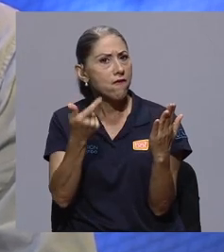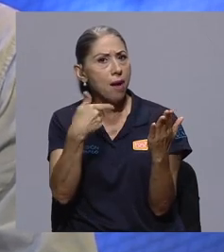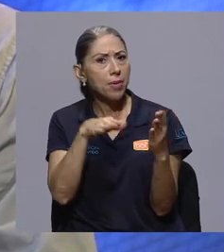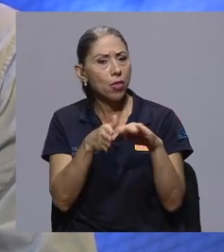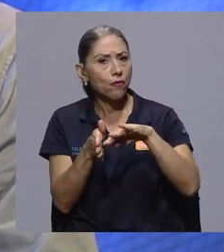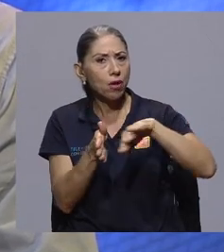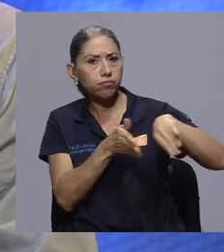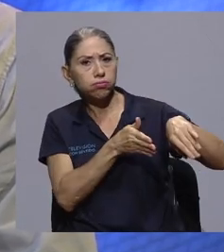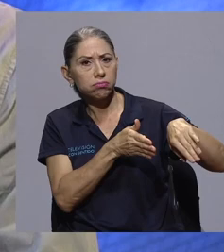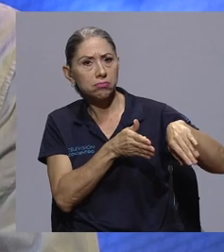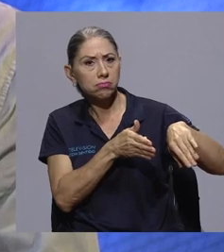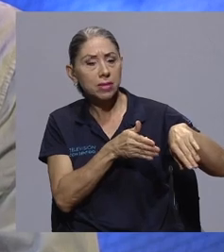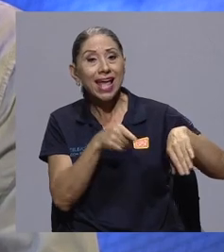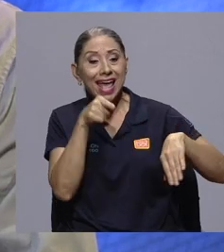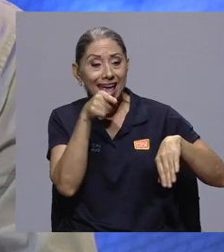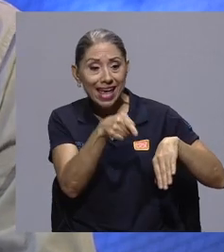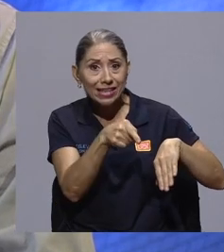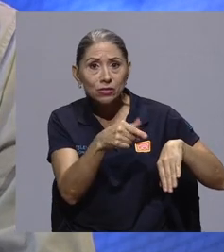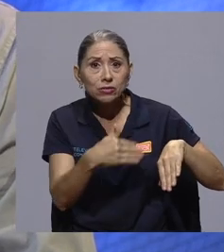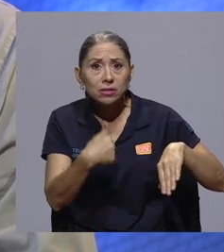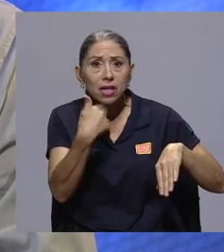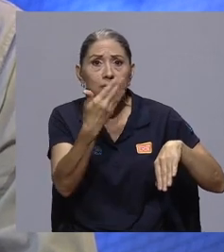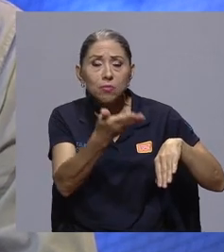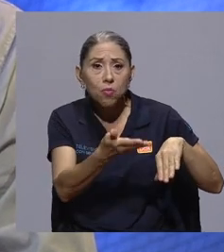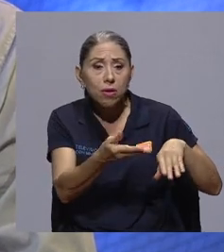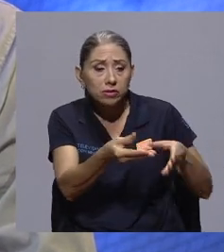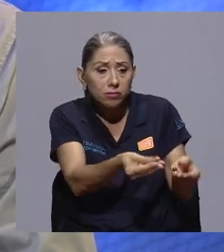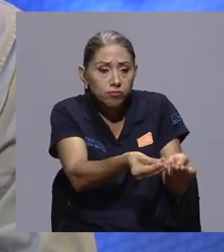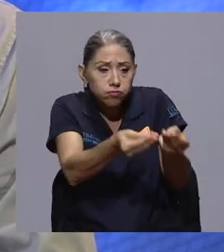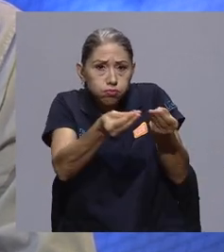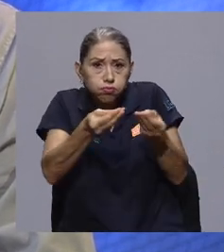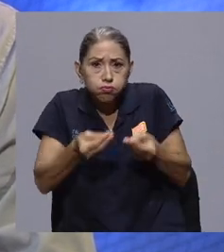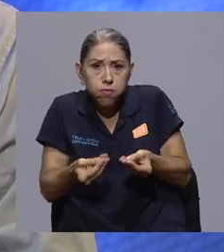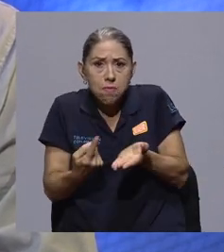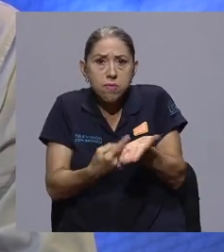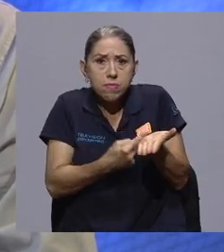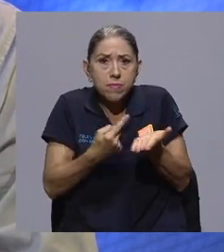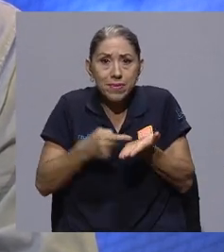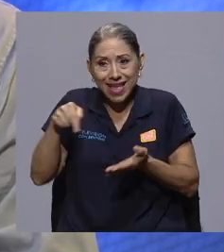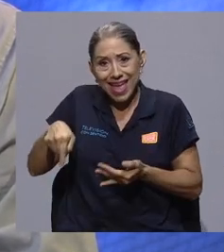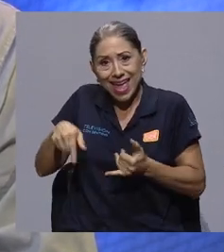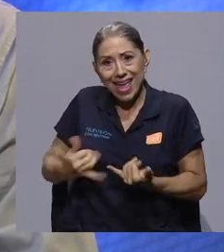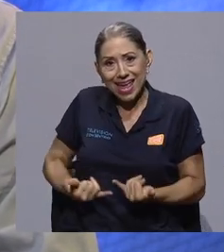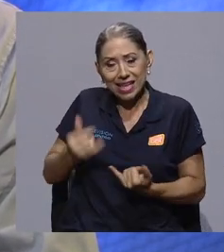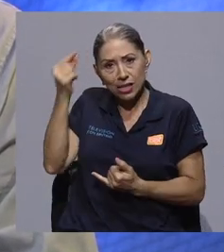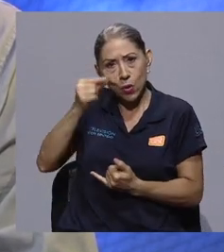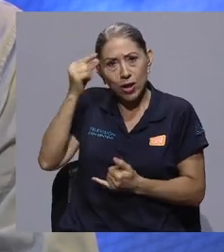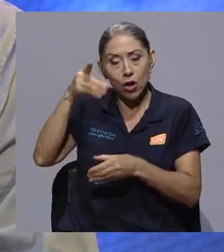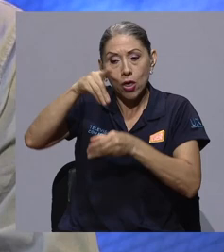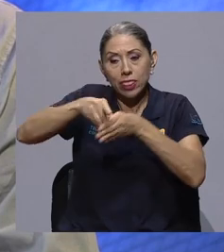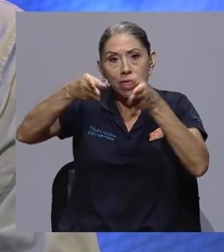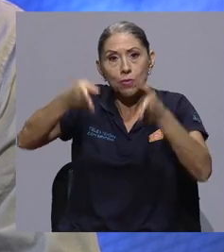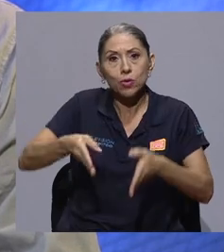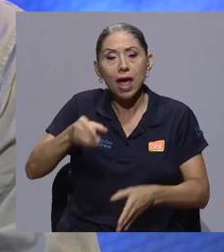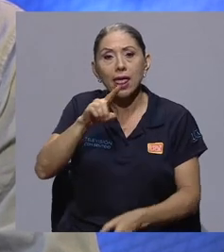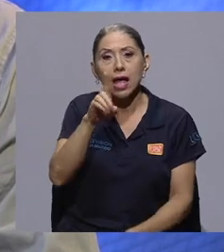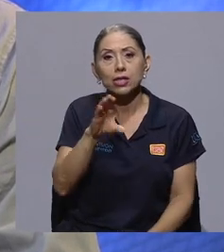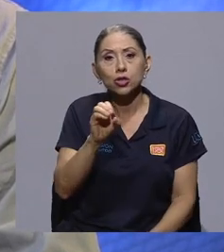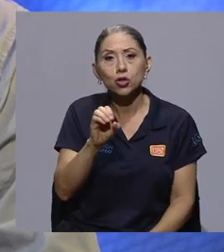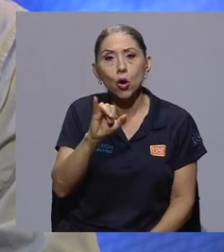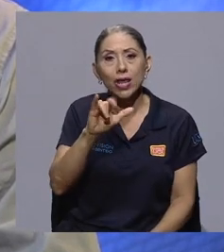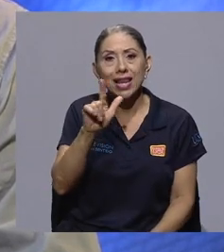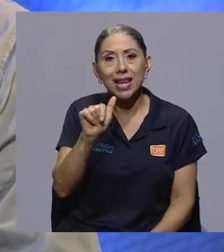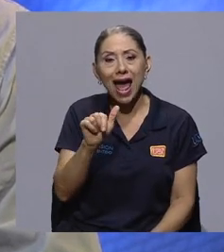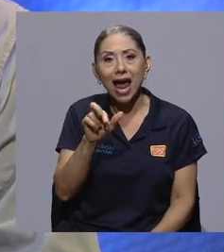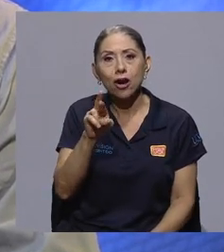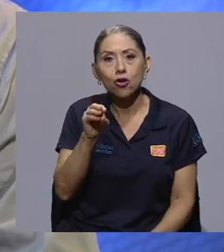desechado. Yo podría decir que fue retomado en este gobierno por la diputada Soyla Rosa Bolio,